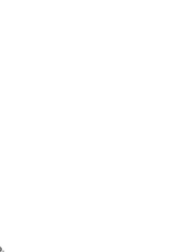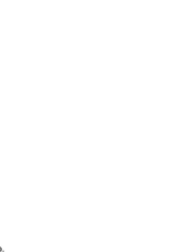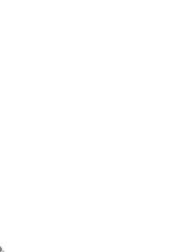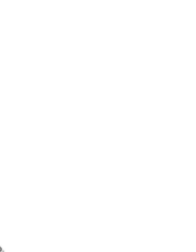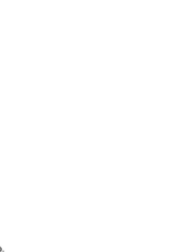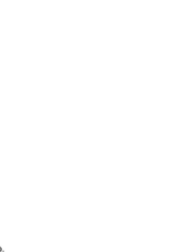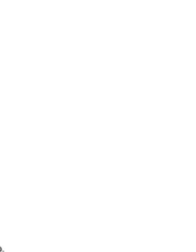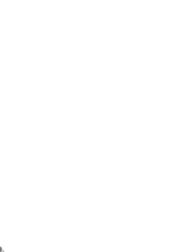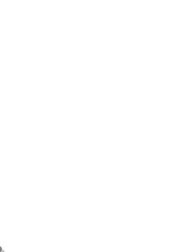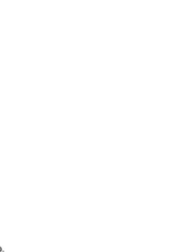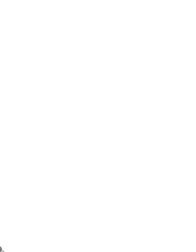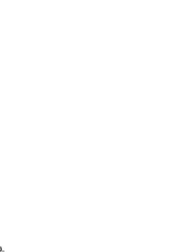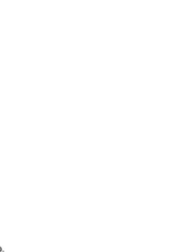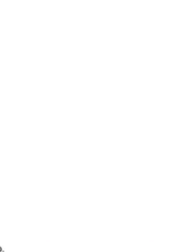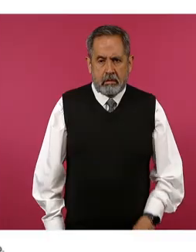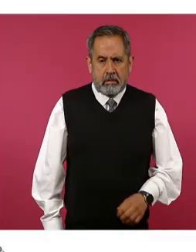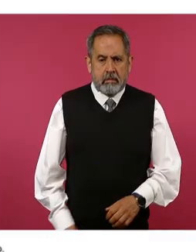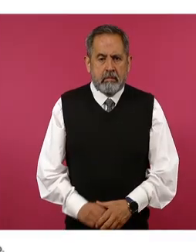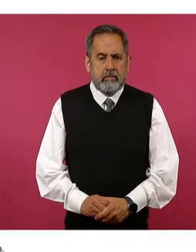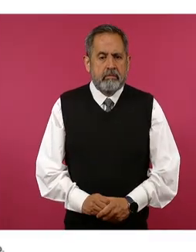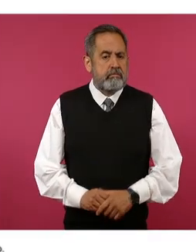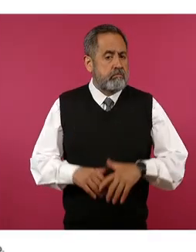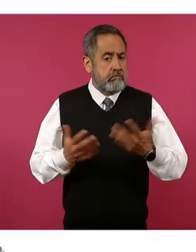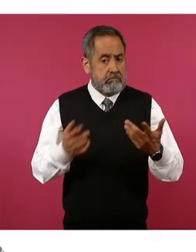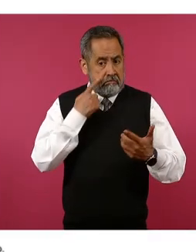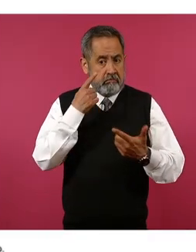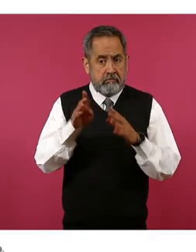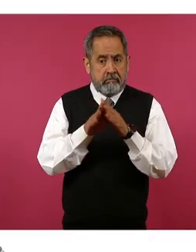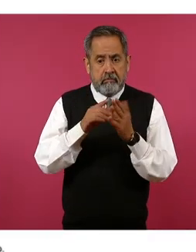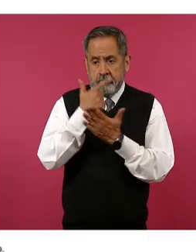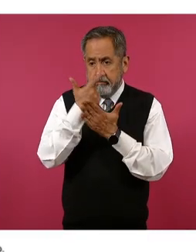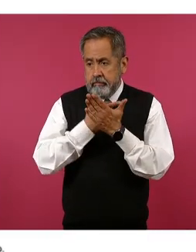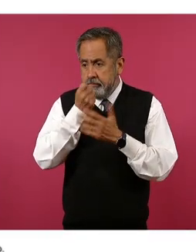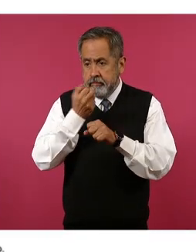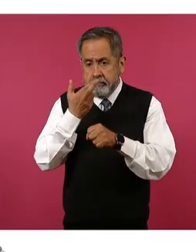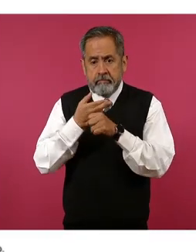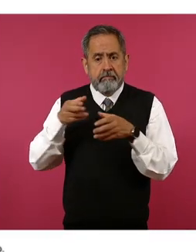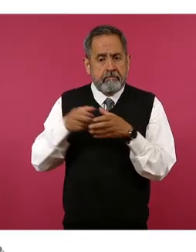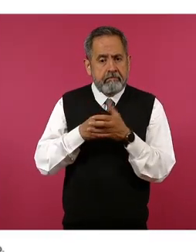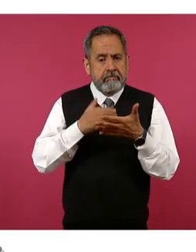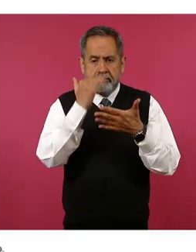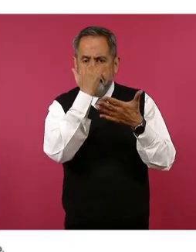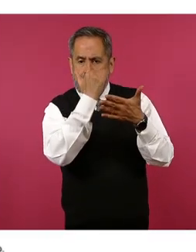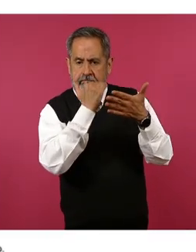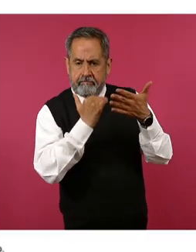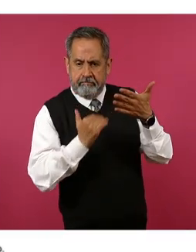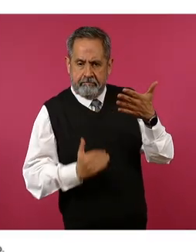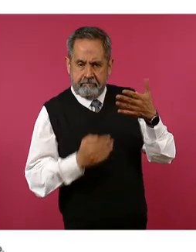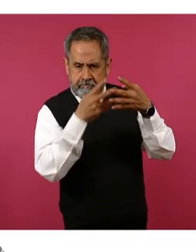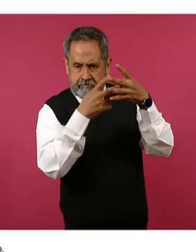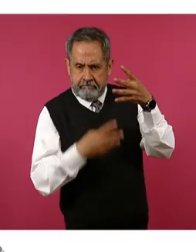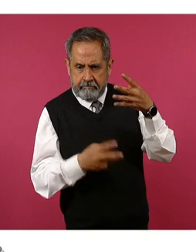módulos en coordinación con el secretariado ejecutivo y las